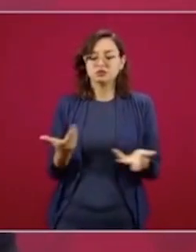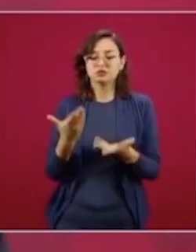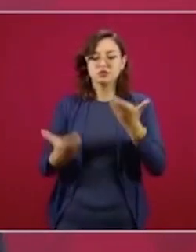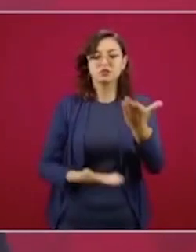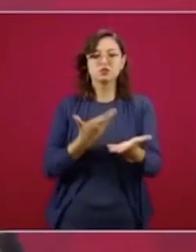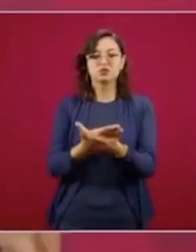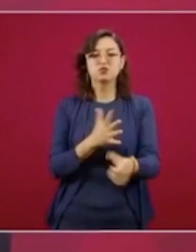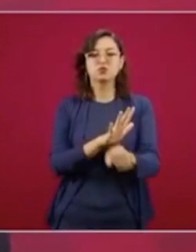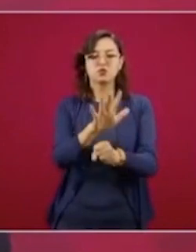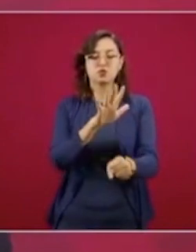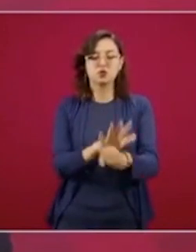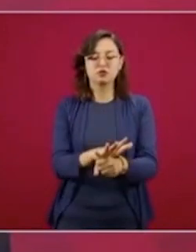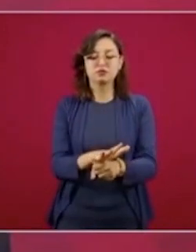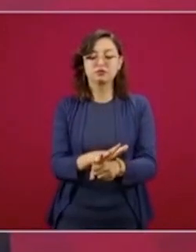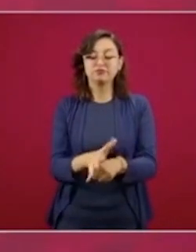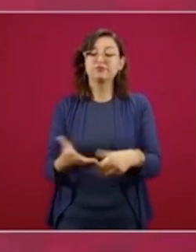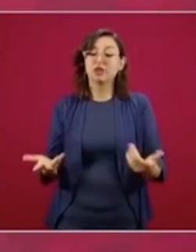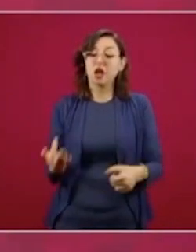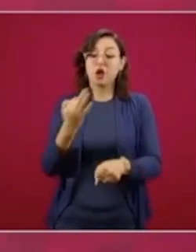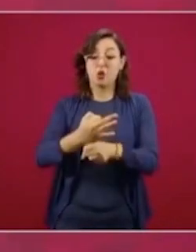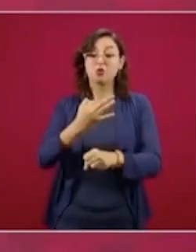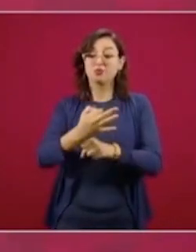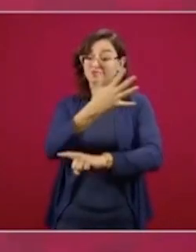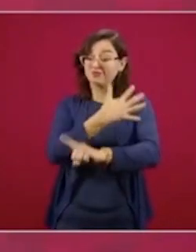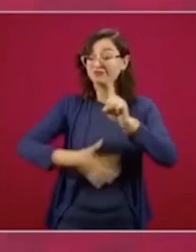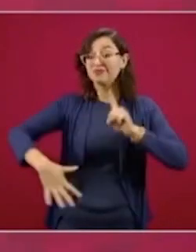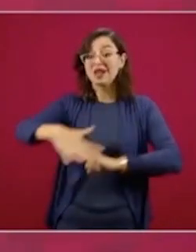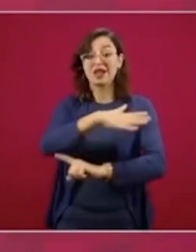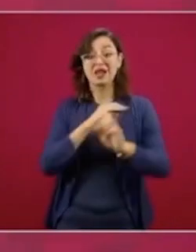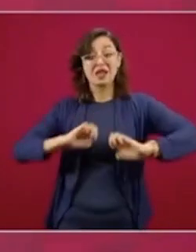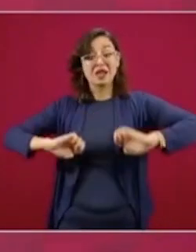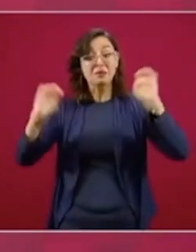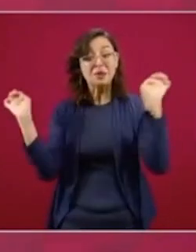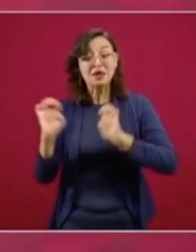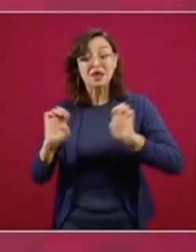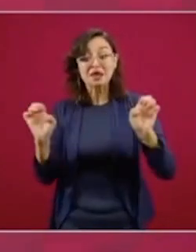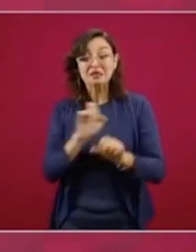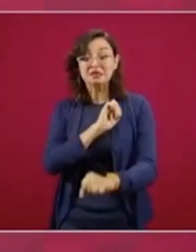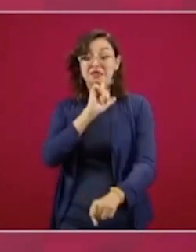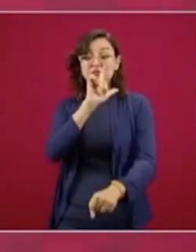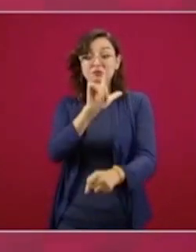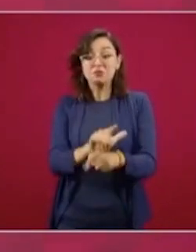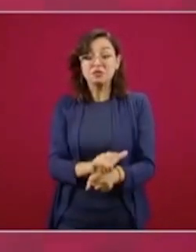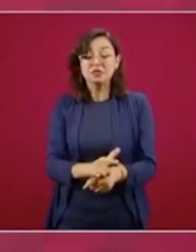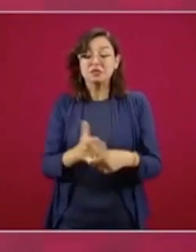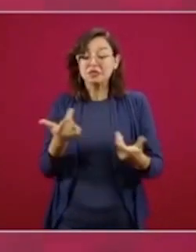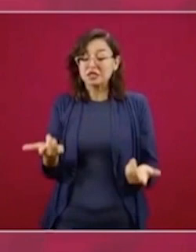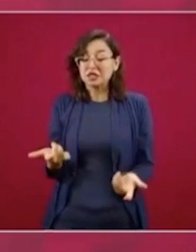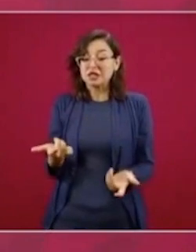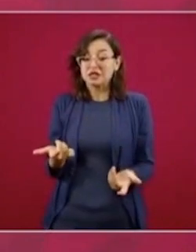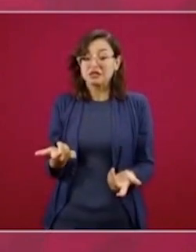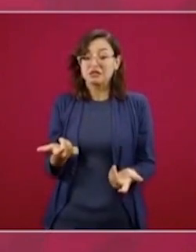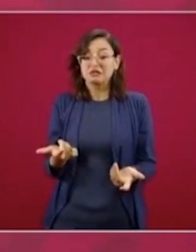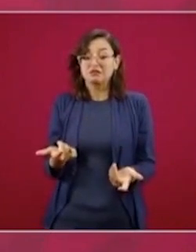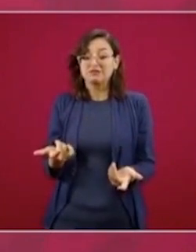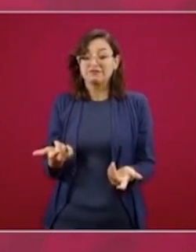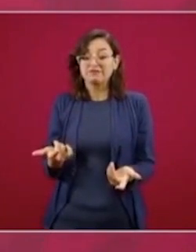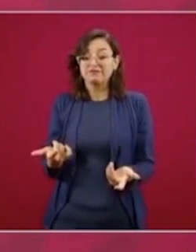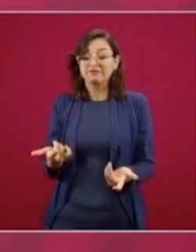Hay una circunstancia especial, tenemos que hacer